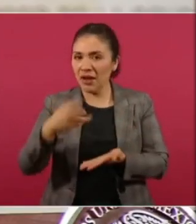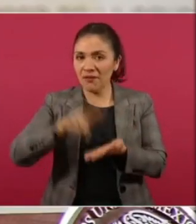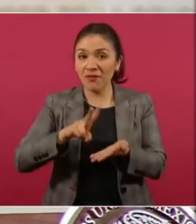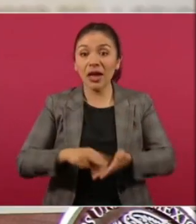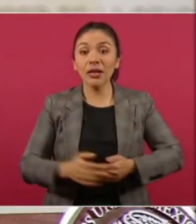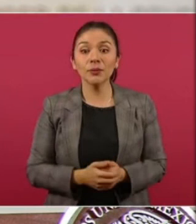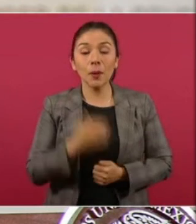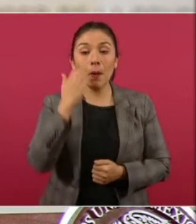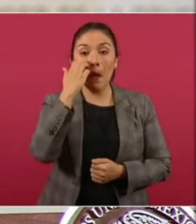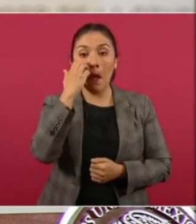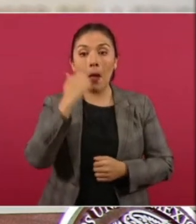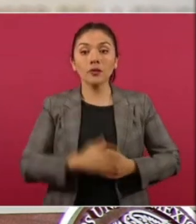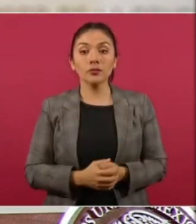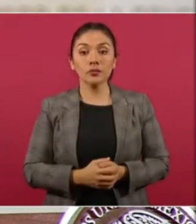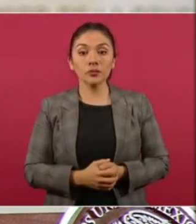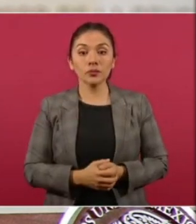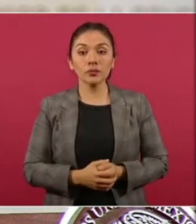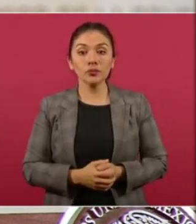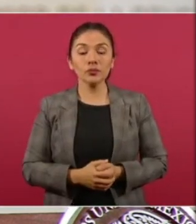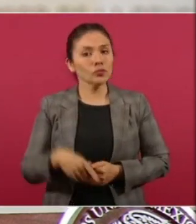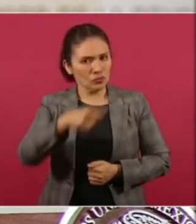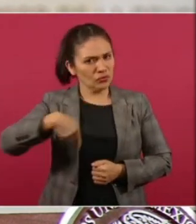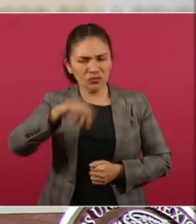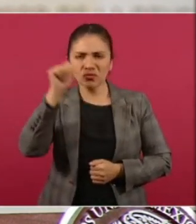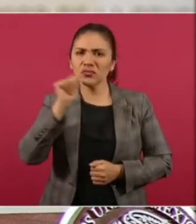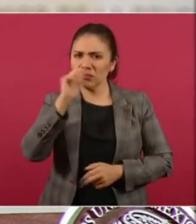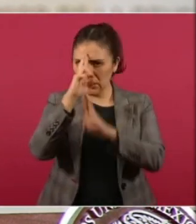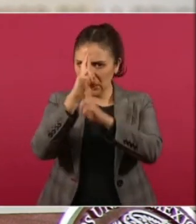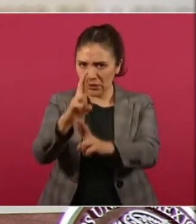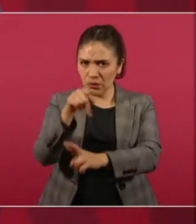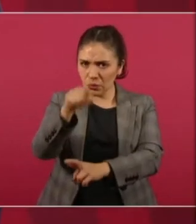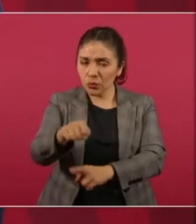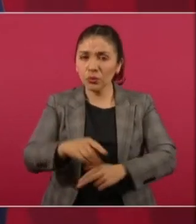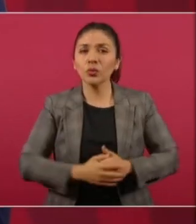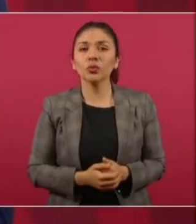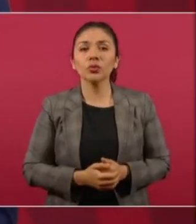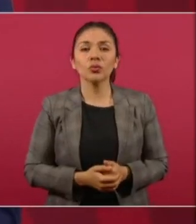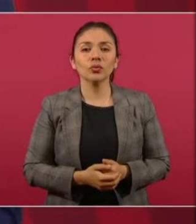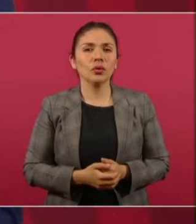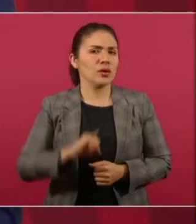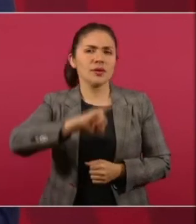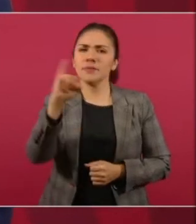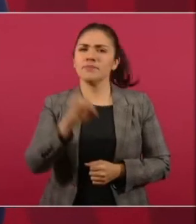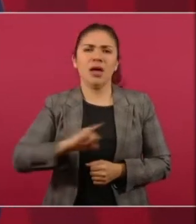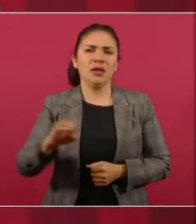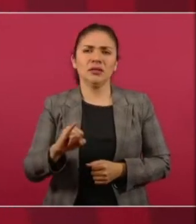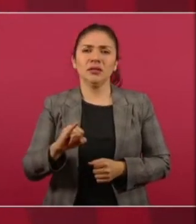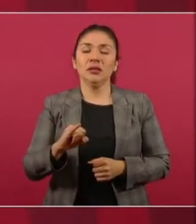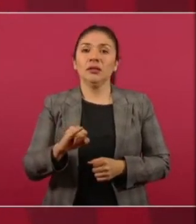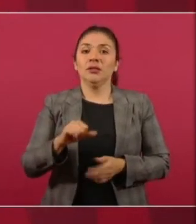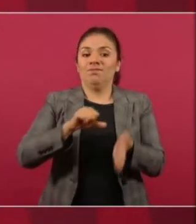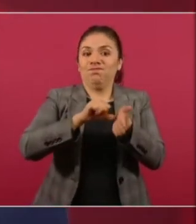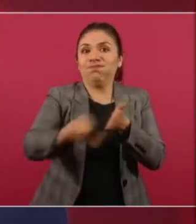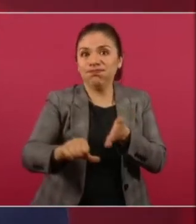Y nosotros vamos siempre a respetarte y nunca va a haber censura